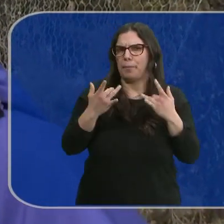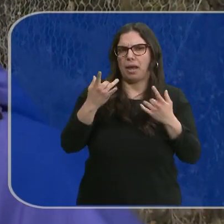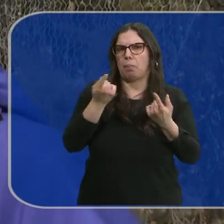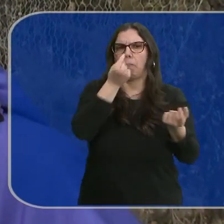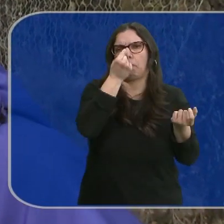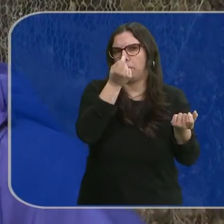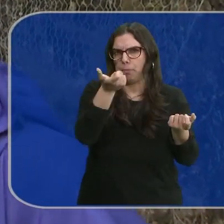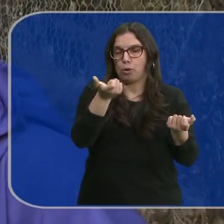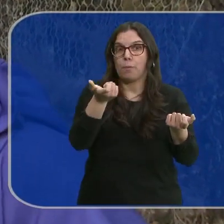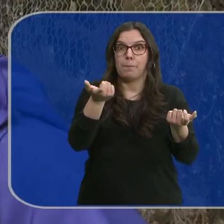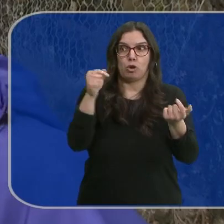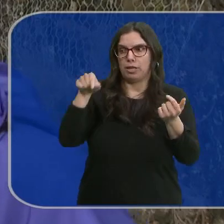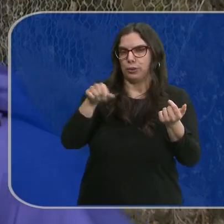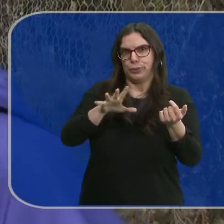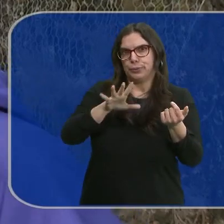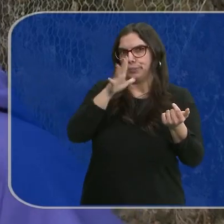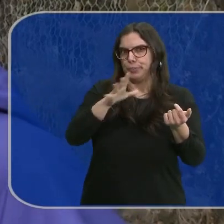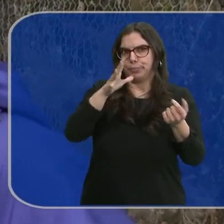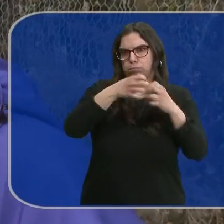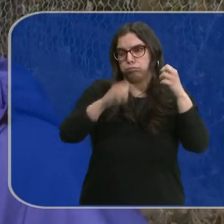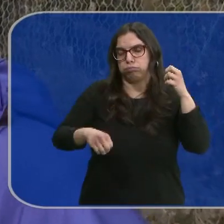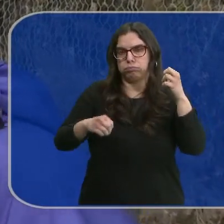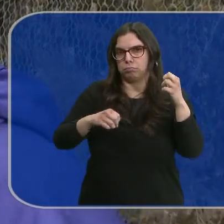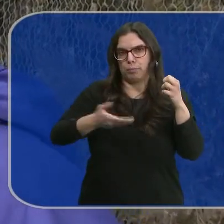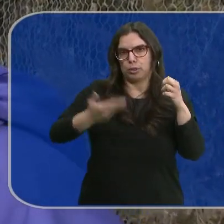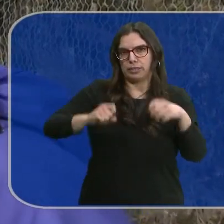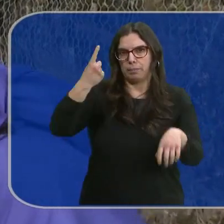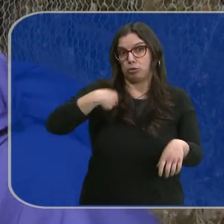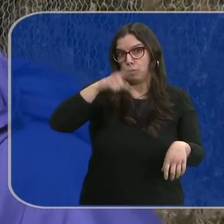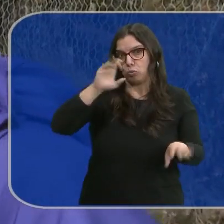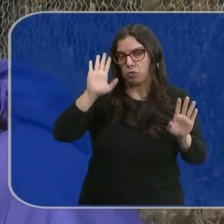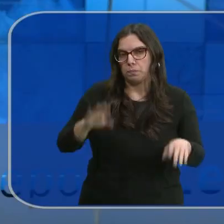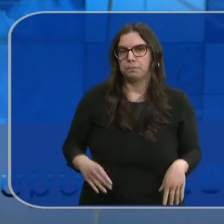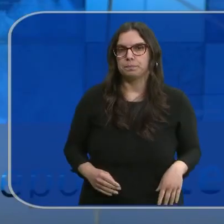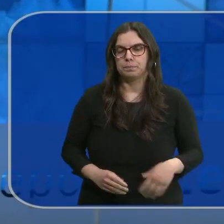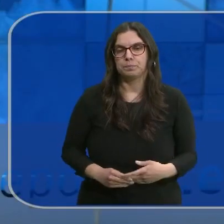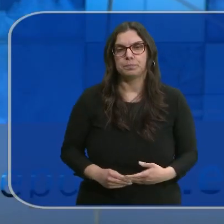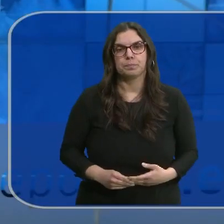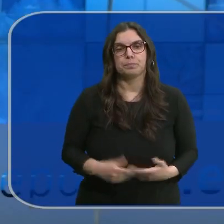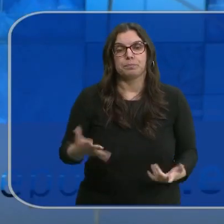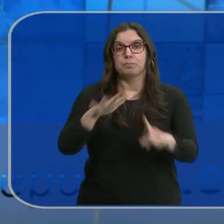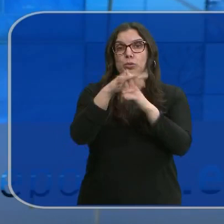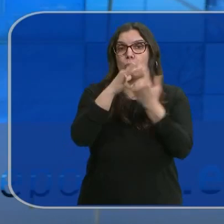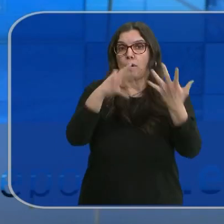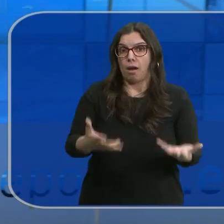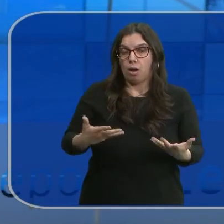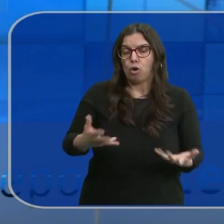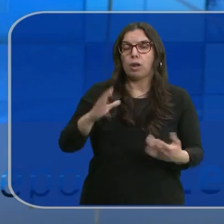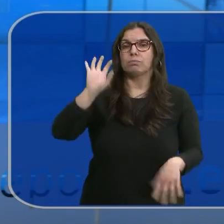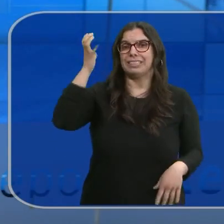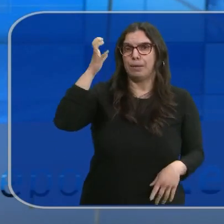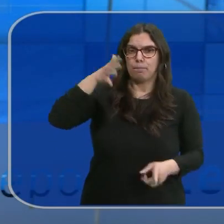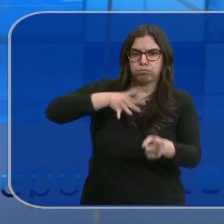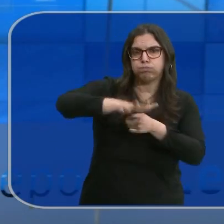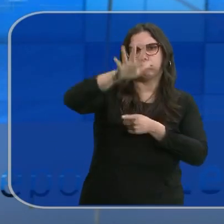y no había ningún problema. Este es el más importante que yo recuerde. Esta es la situación a día de hoy. El tiempo